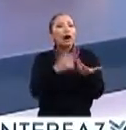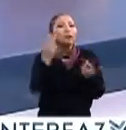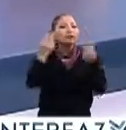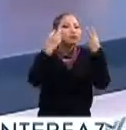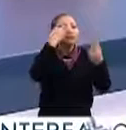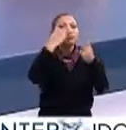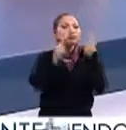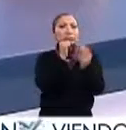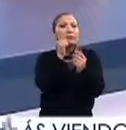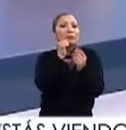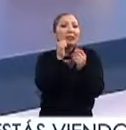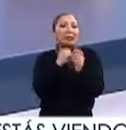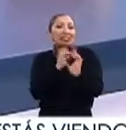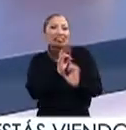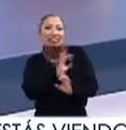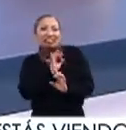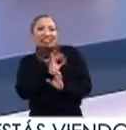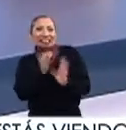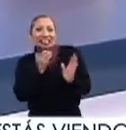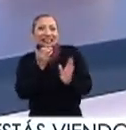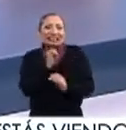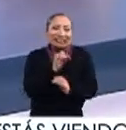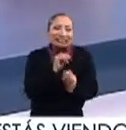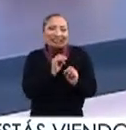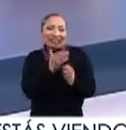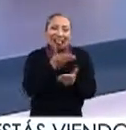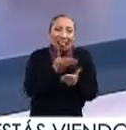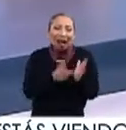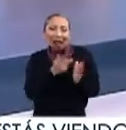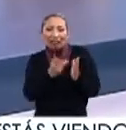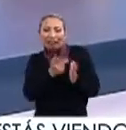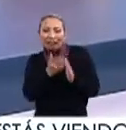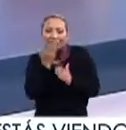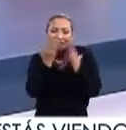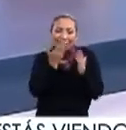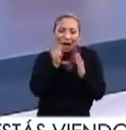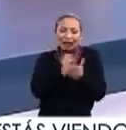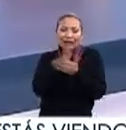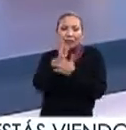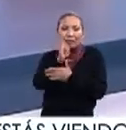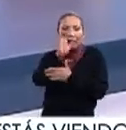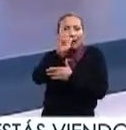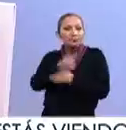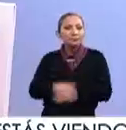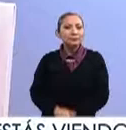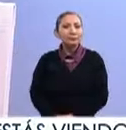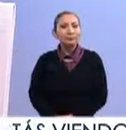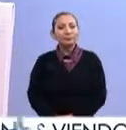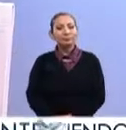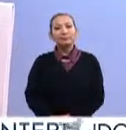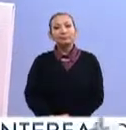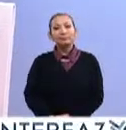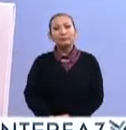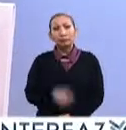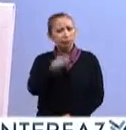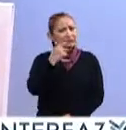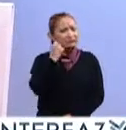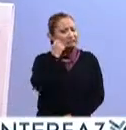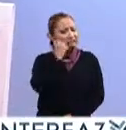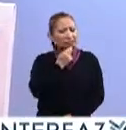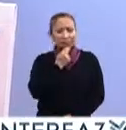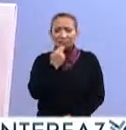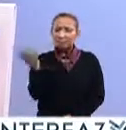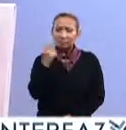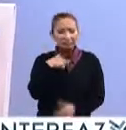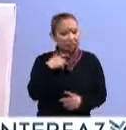estén viendo, que todavía no se han animado a, pues, ser constantes y tratar de acceder a una de estas oportunidades. Que se arriesguen, que lo